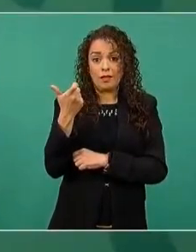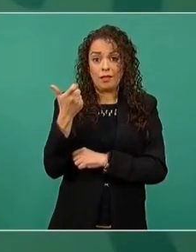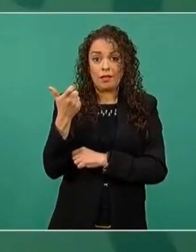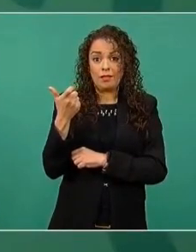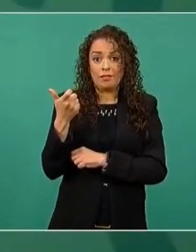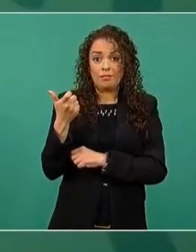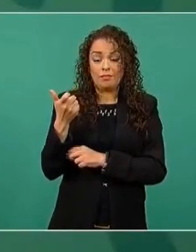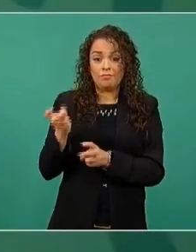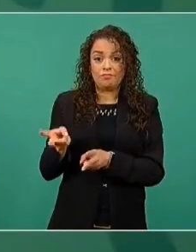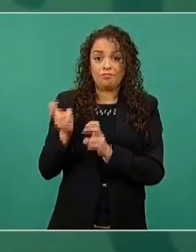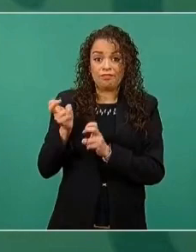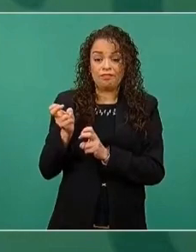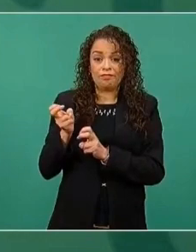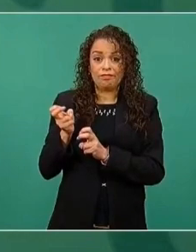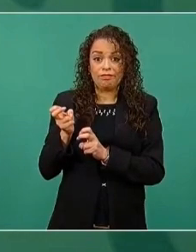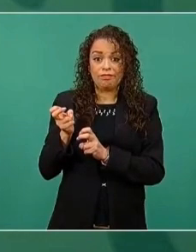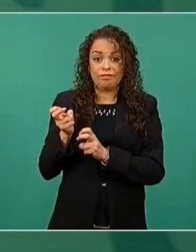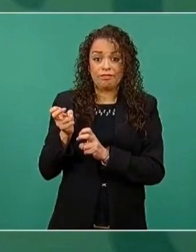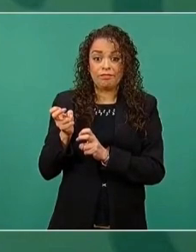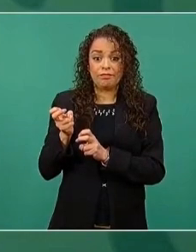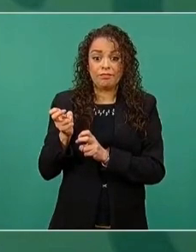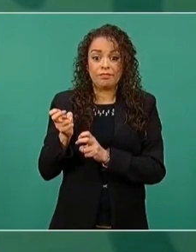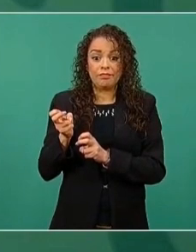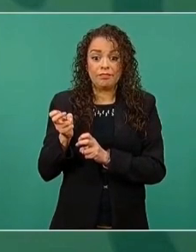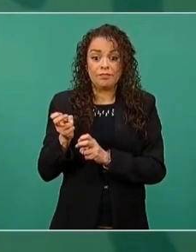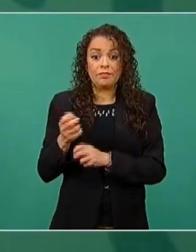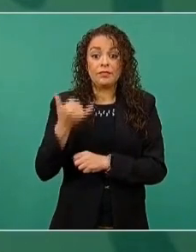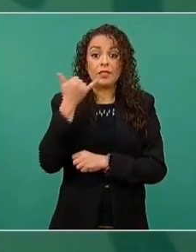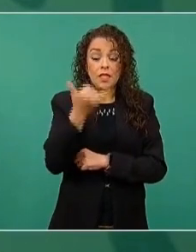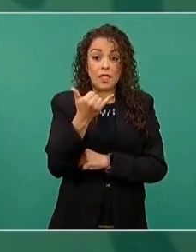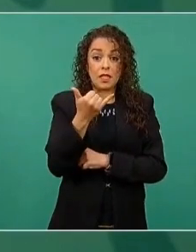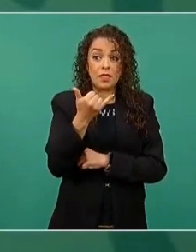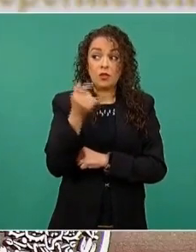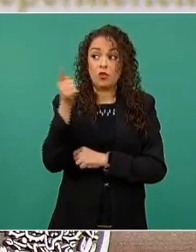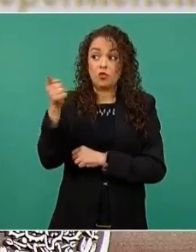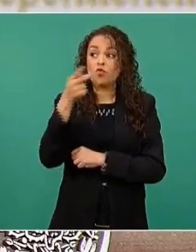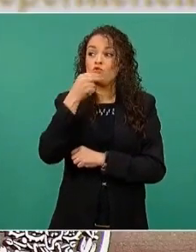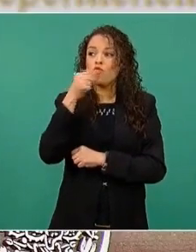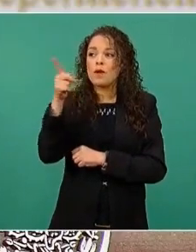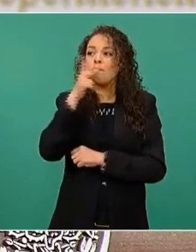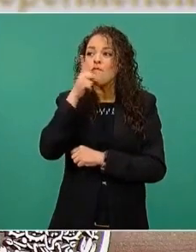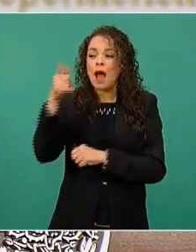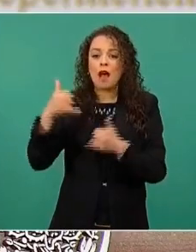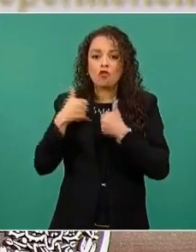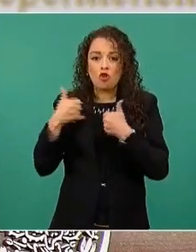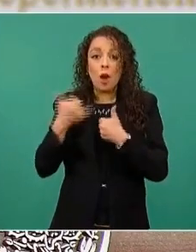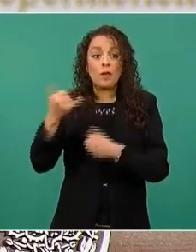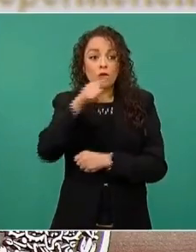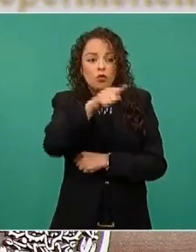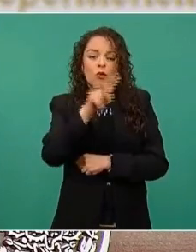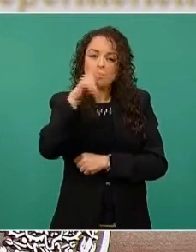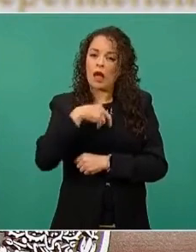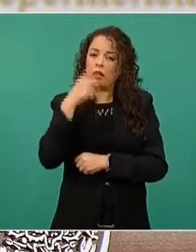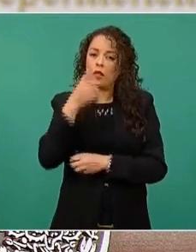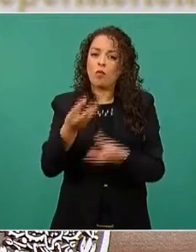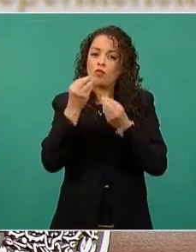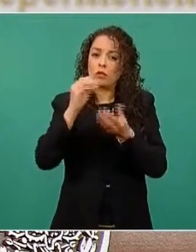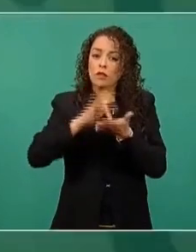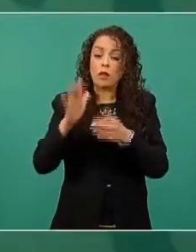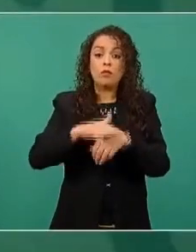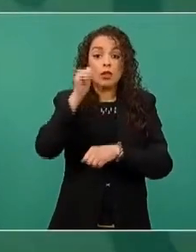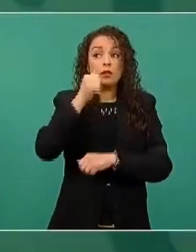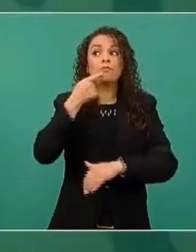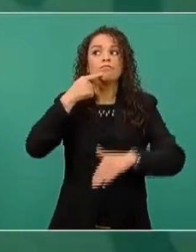agradecerle al papá del joven y a ti por todas estas denuncias,